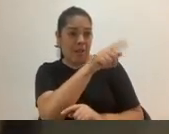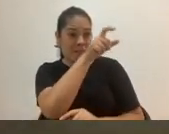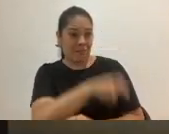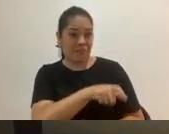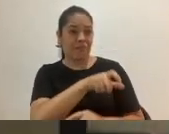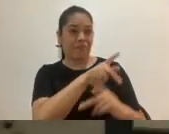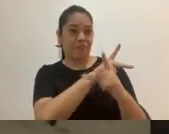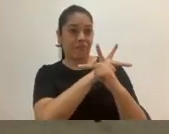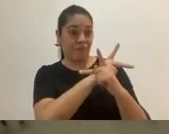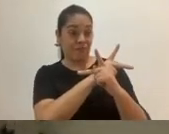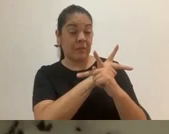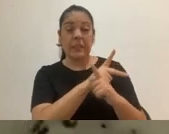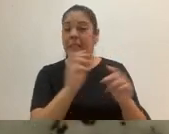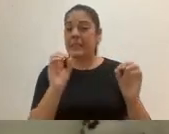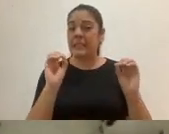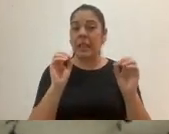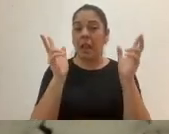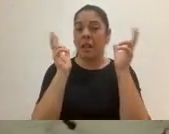Nadie, nadie nos escuchaba.